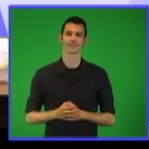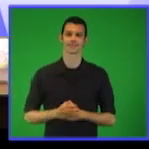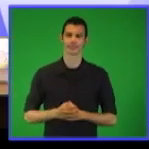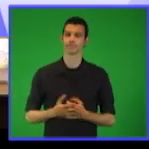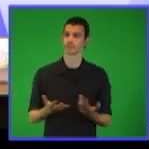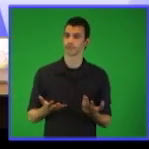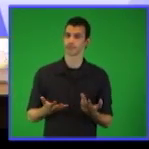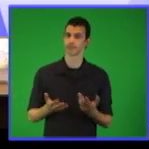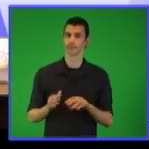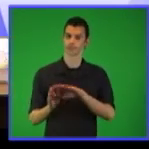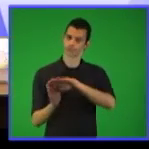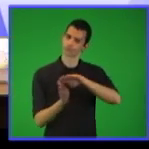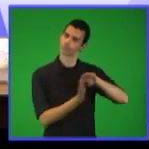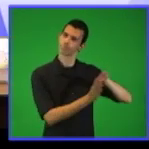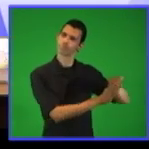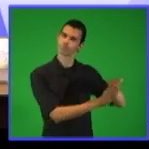tema.